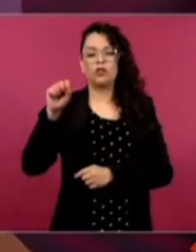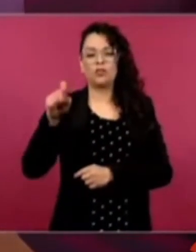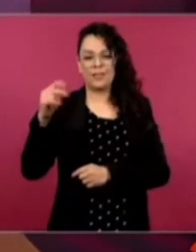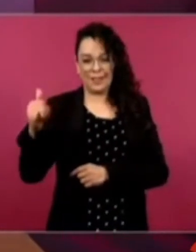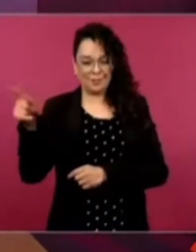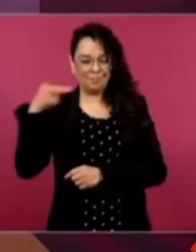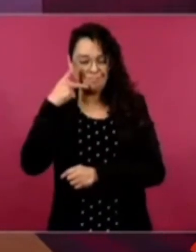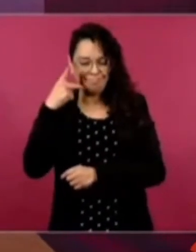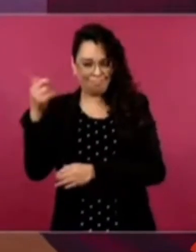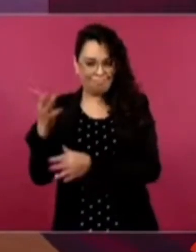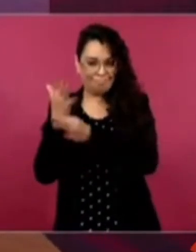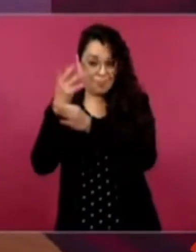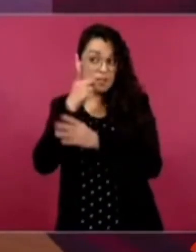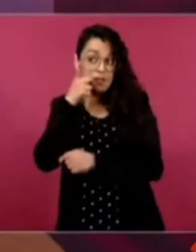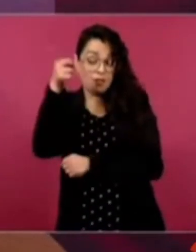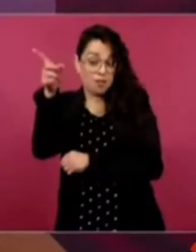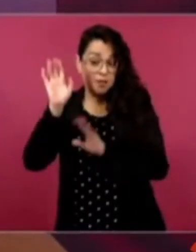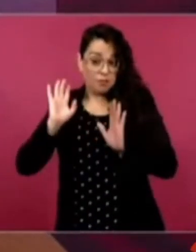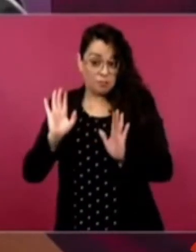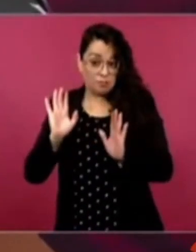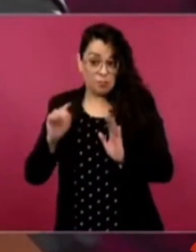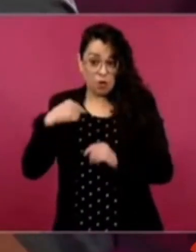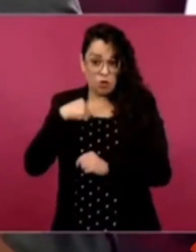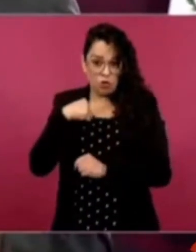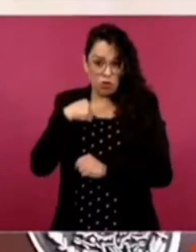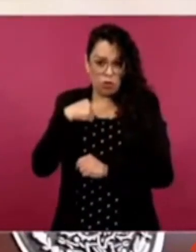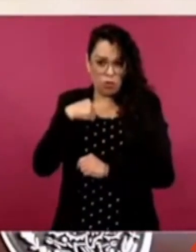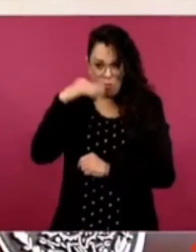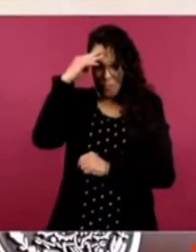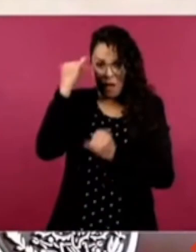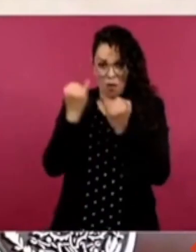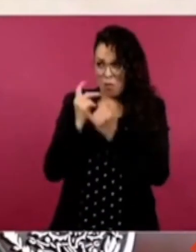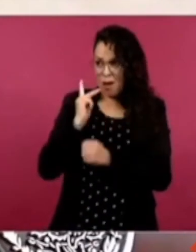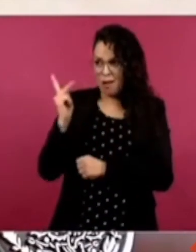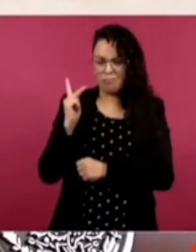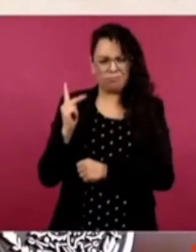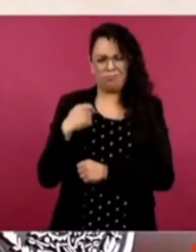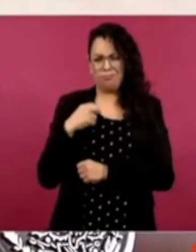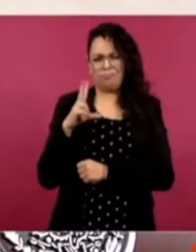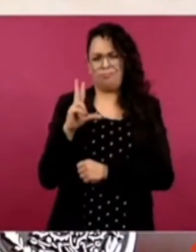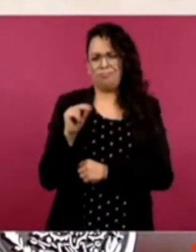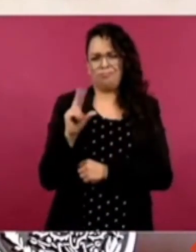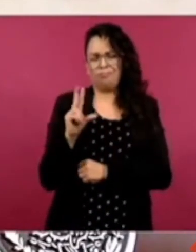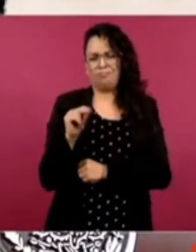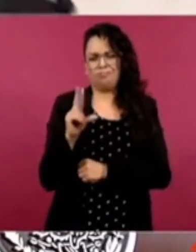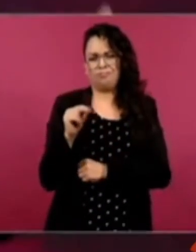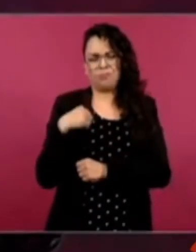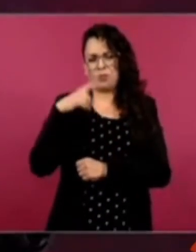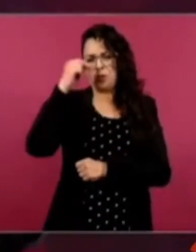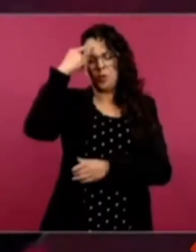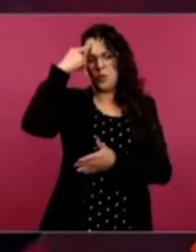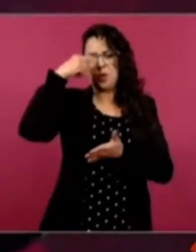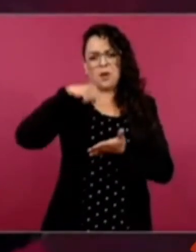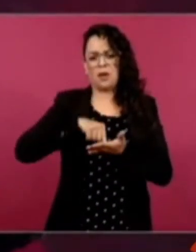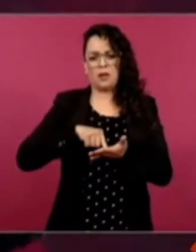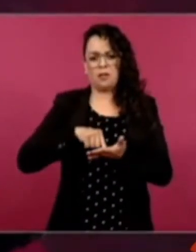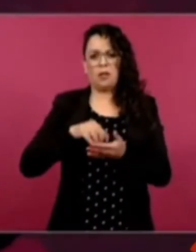yo no comparto ese punto de vista. Porque es una encuesta abierta